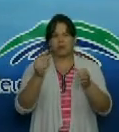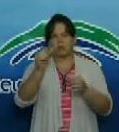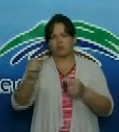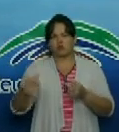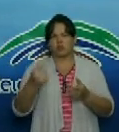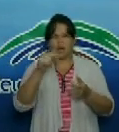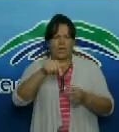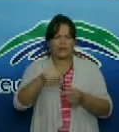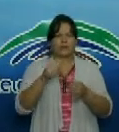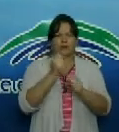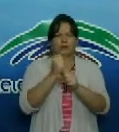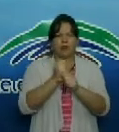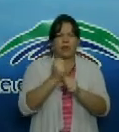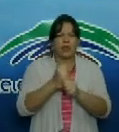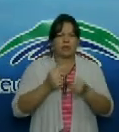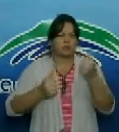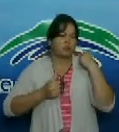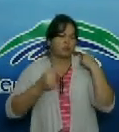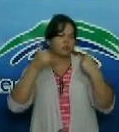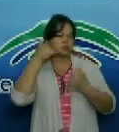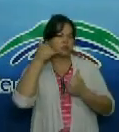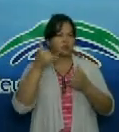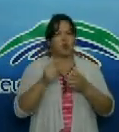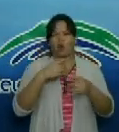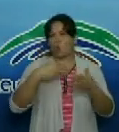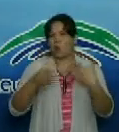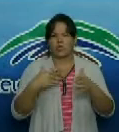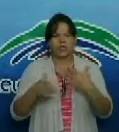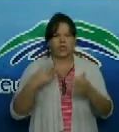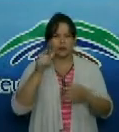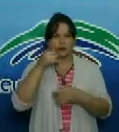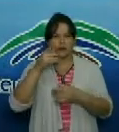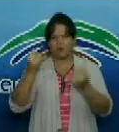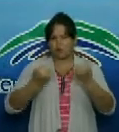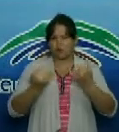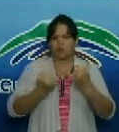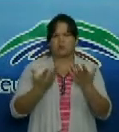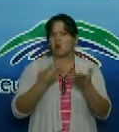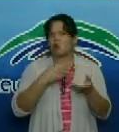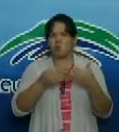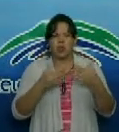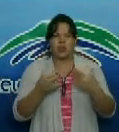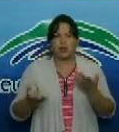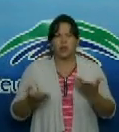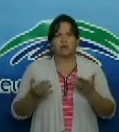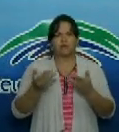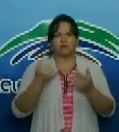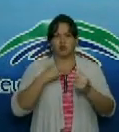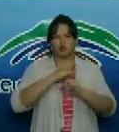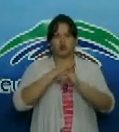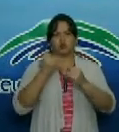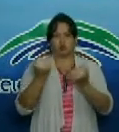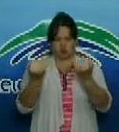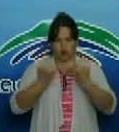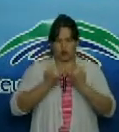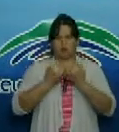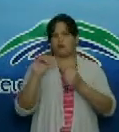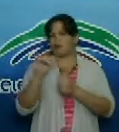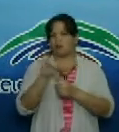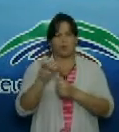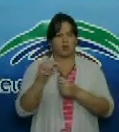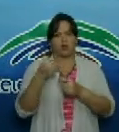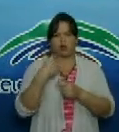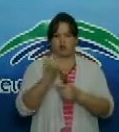el mismo cualquier información que detecte ahí es tramitada para con nosotros y viceversa